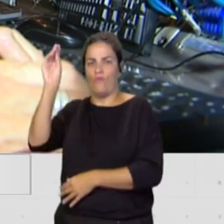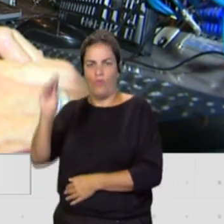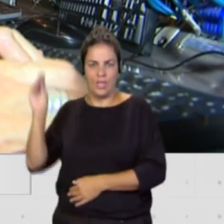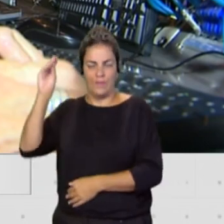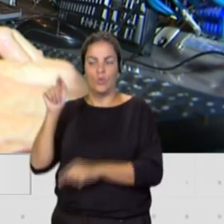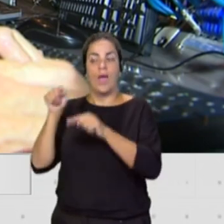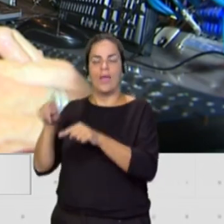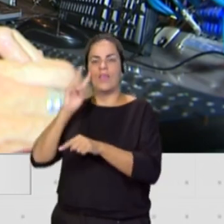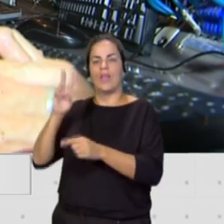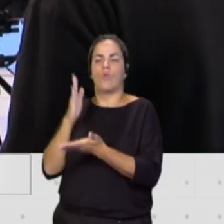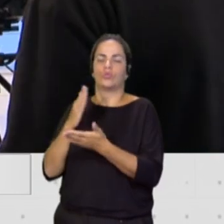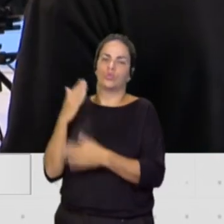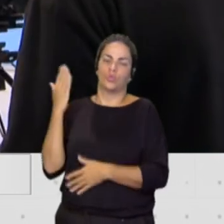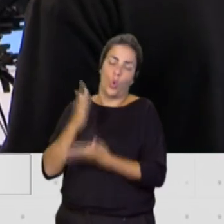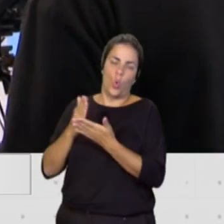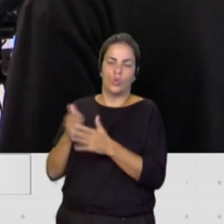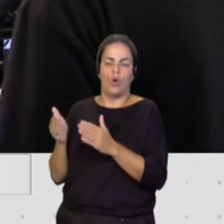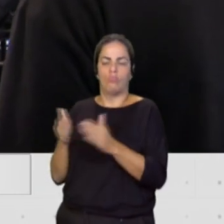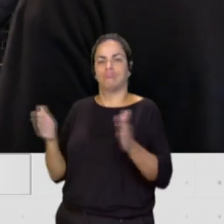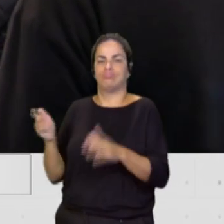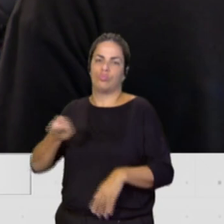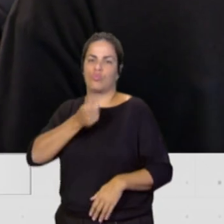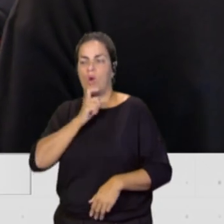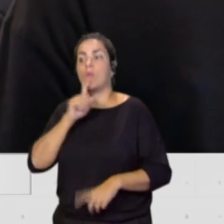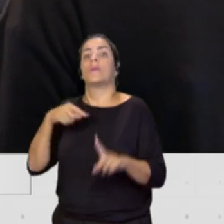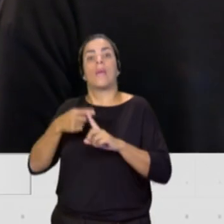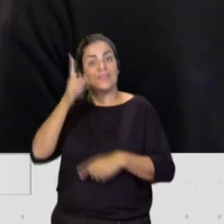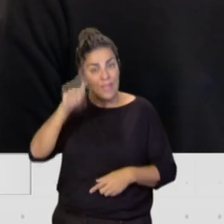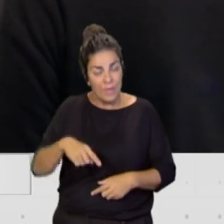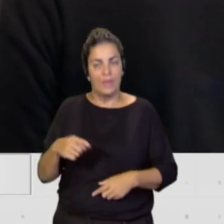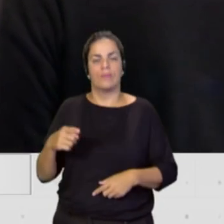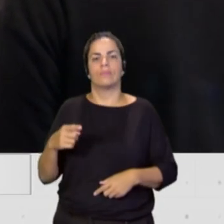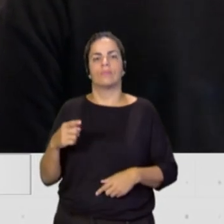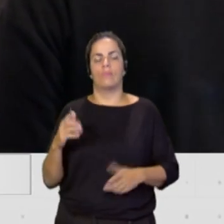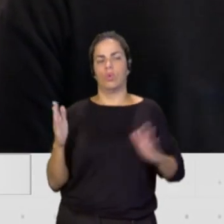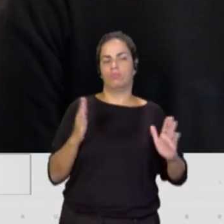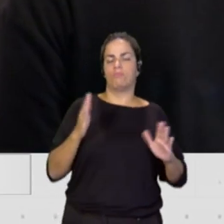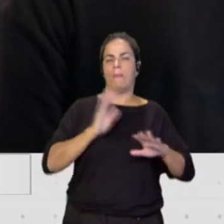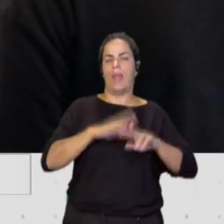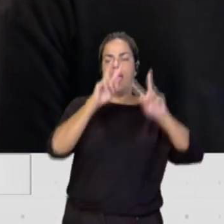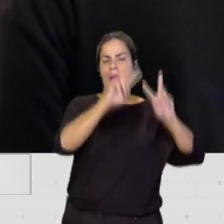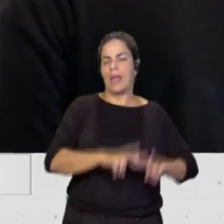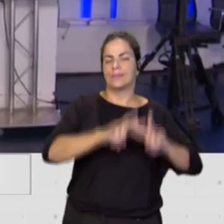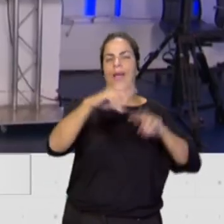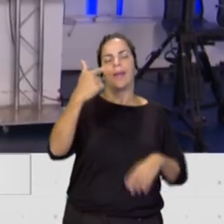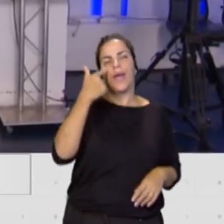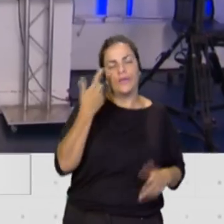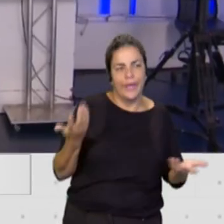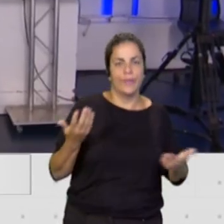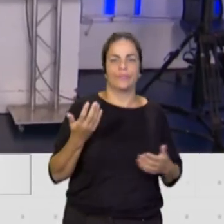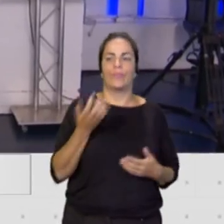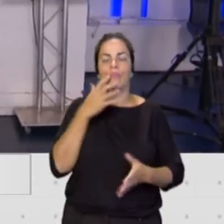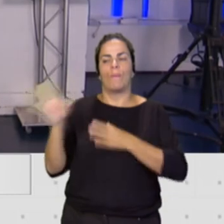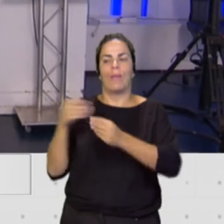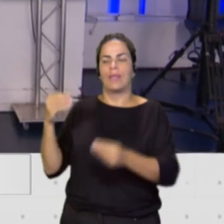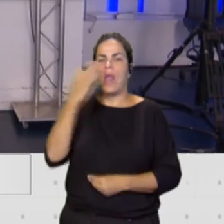allí veremos cómo arranca el curso y también, pues como te decía, habrá tiempo de analizar cuánto nos gastamos en el